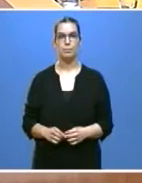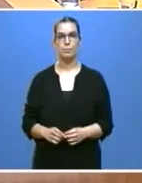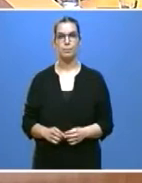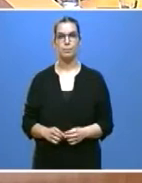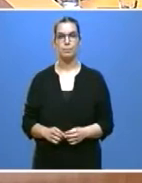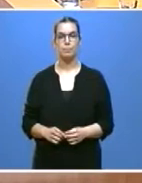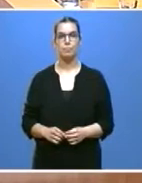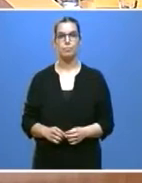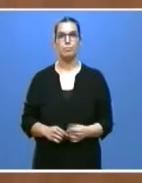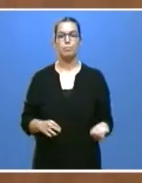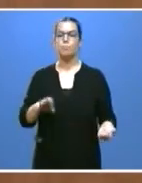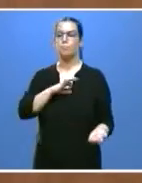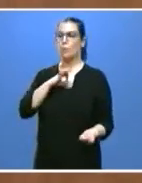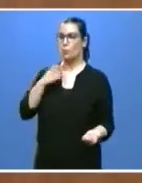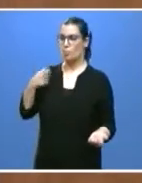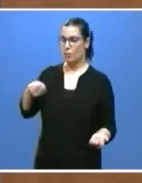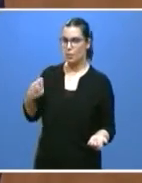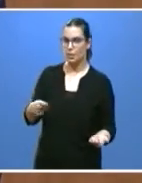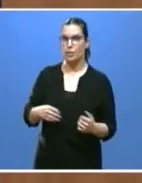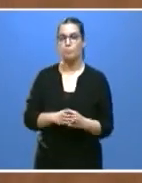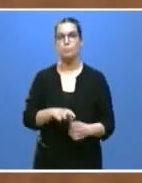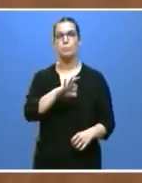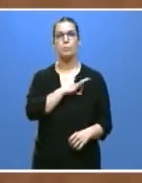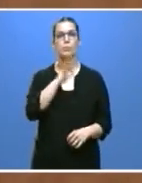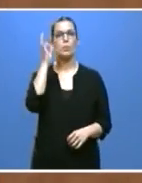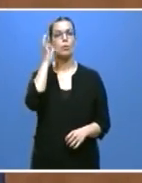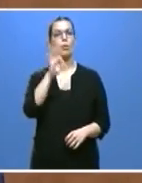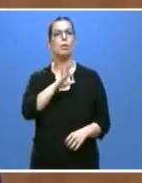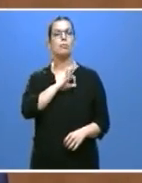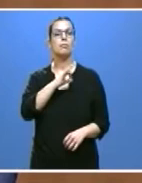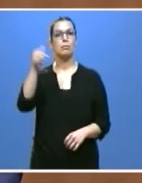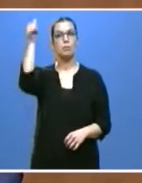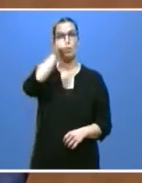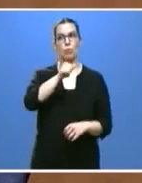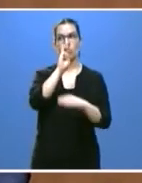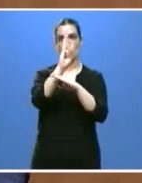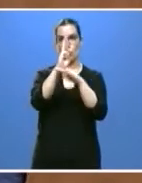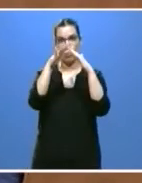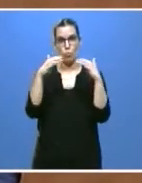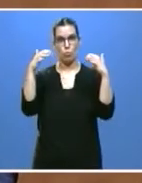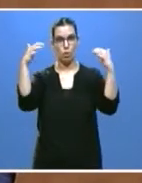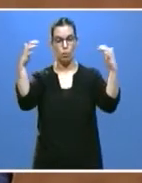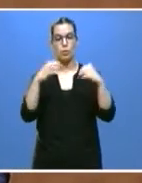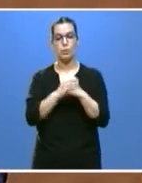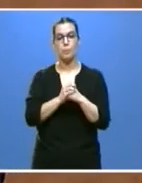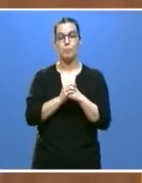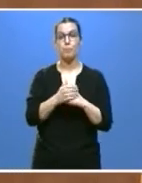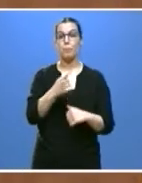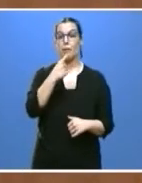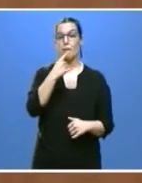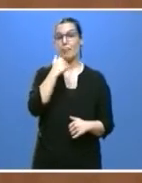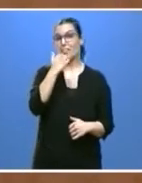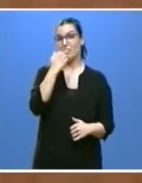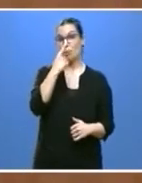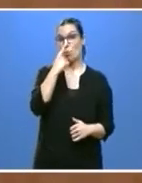Señor presidente, señoras y señores procuradores, comenzábamos la nueva legislatura hace